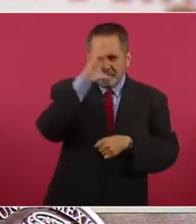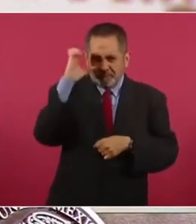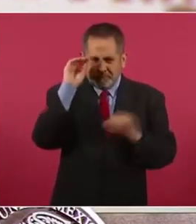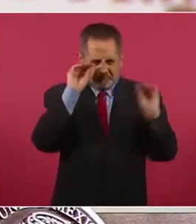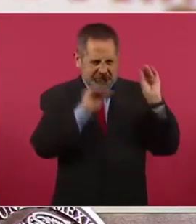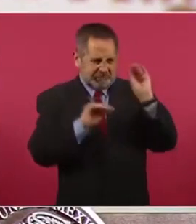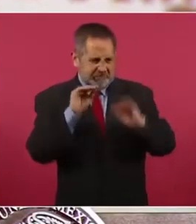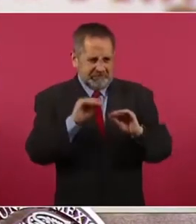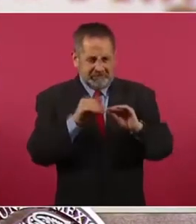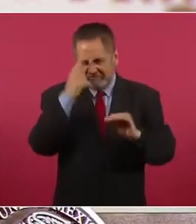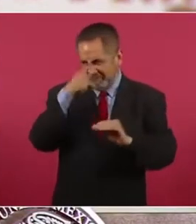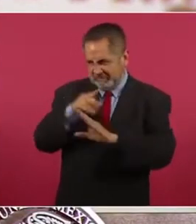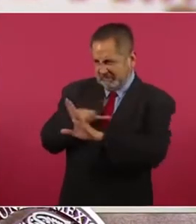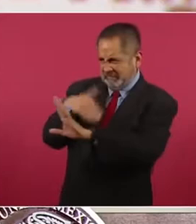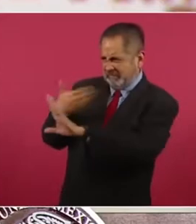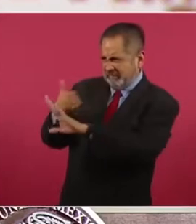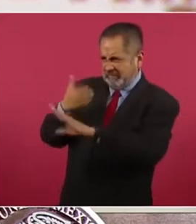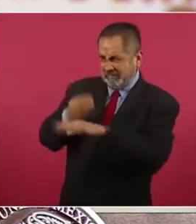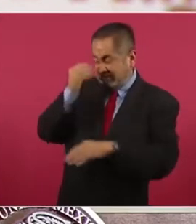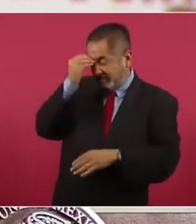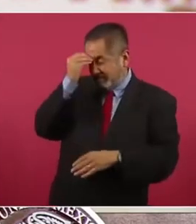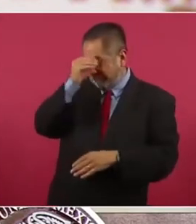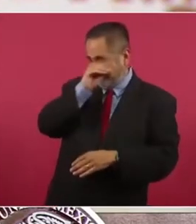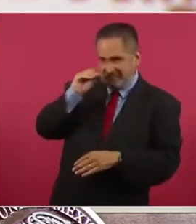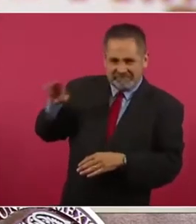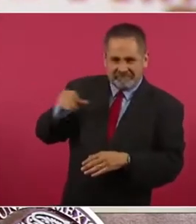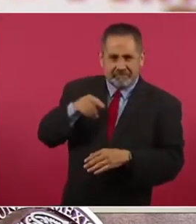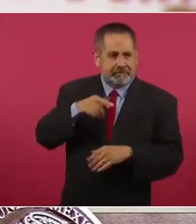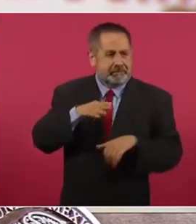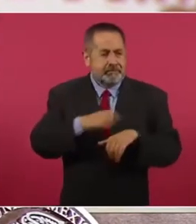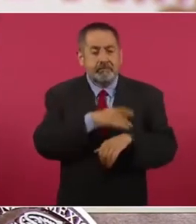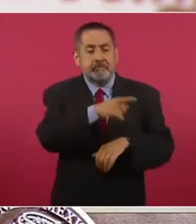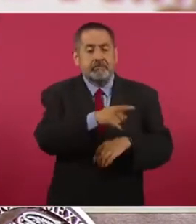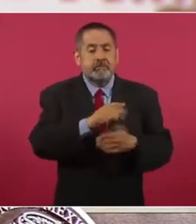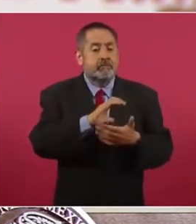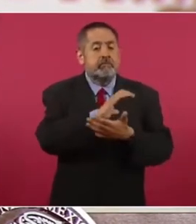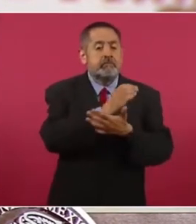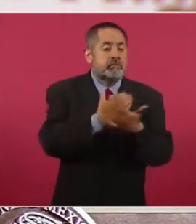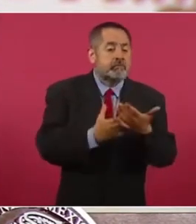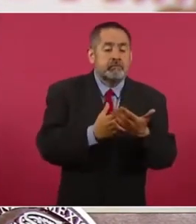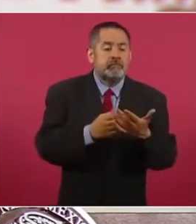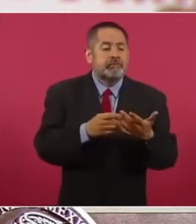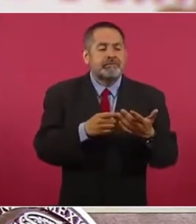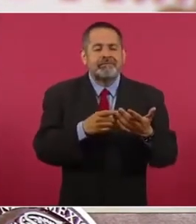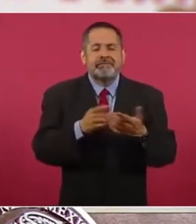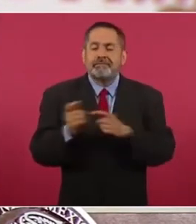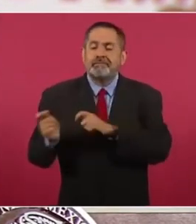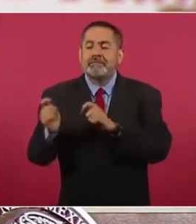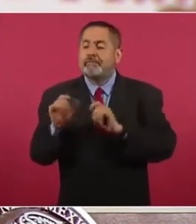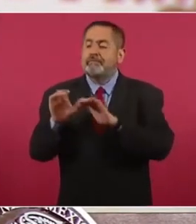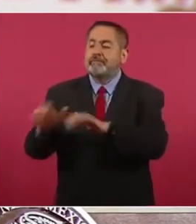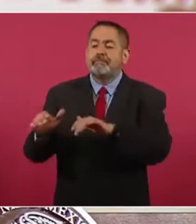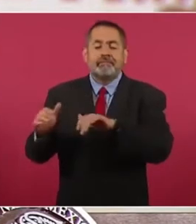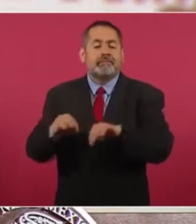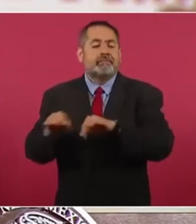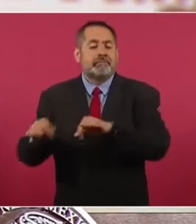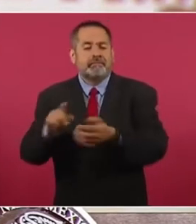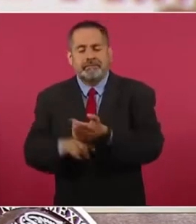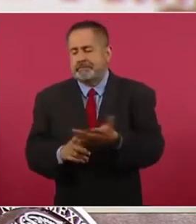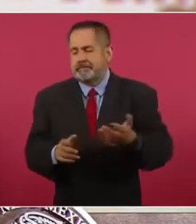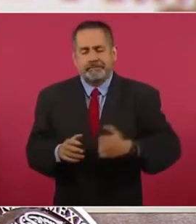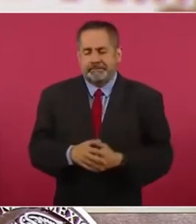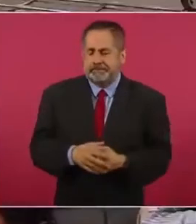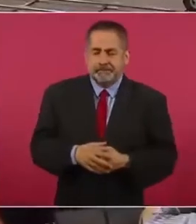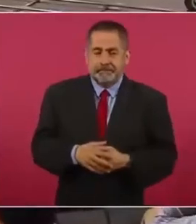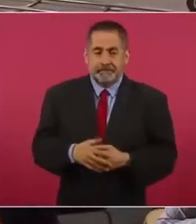para atacar al gobierno mexicano por contratación de médicos cubanos. A partir del anuncio del